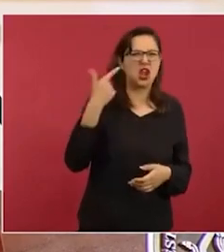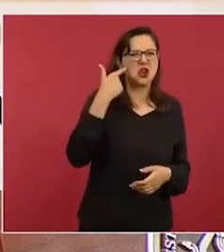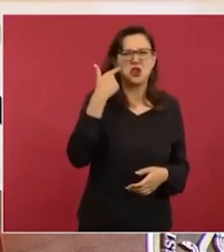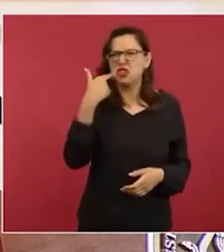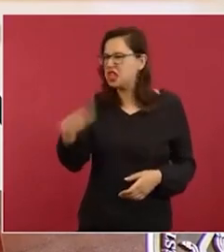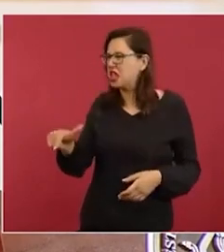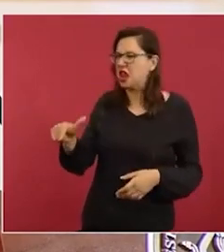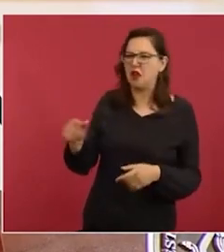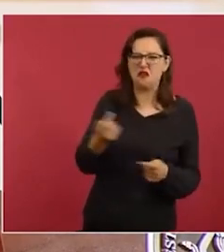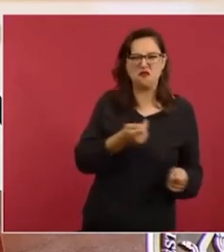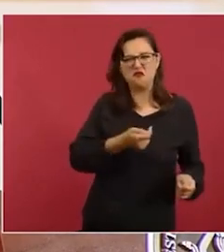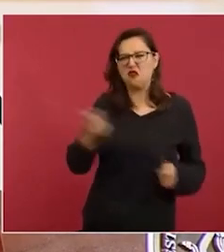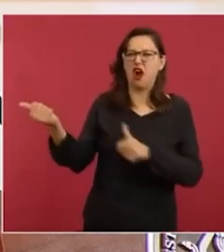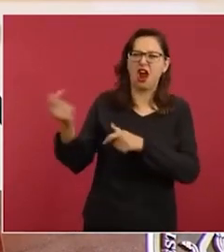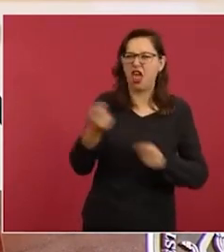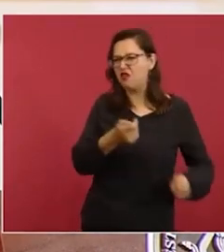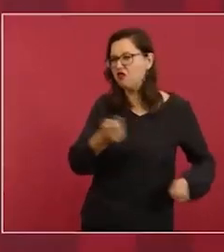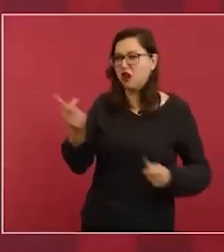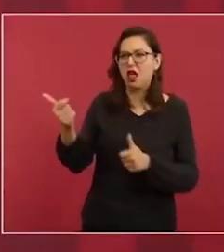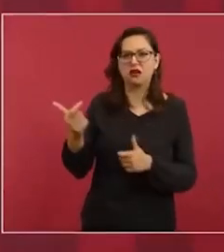¿por qué no van a votar?